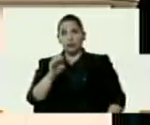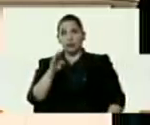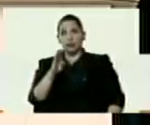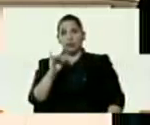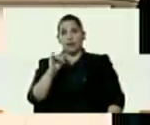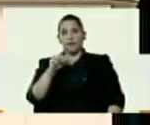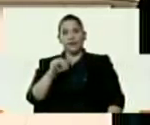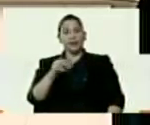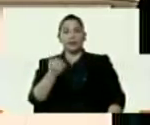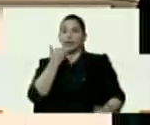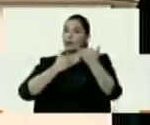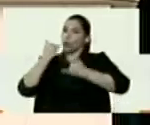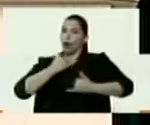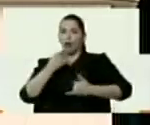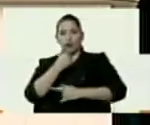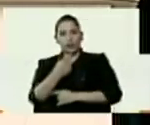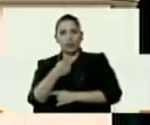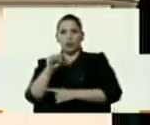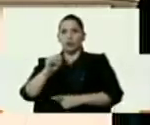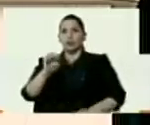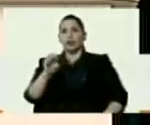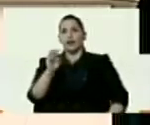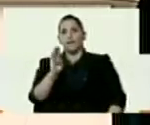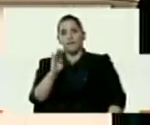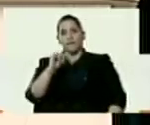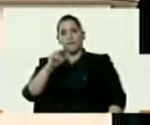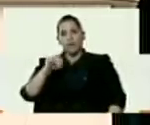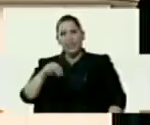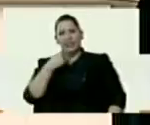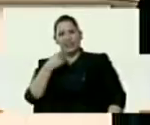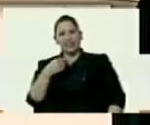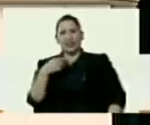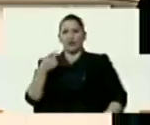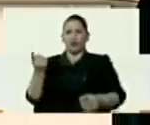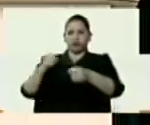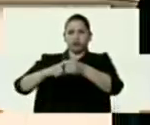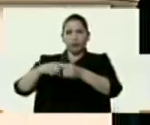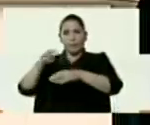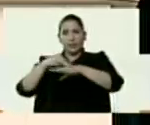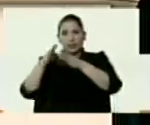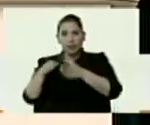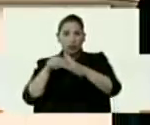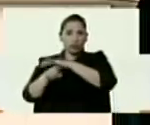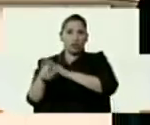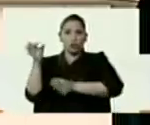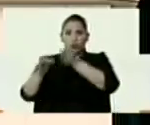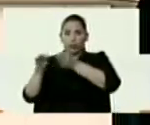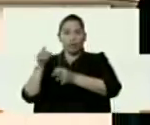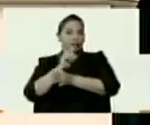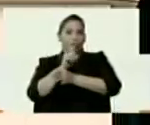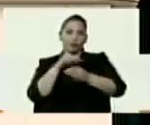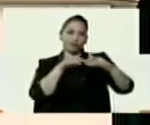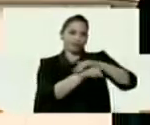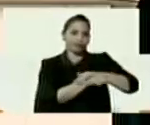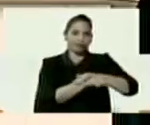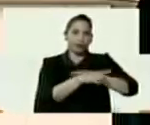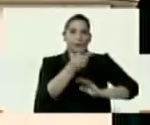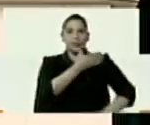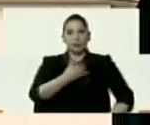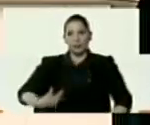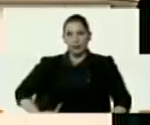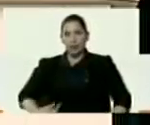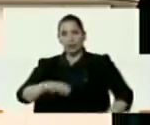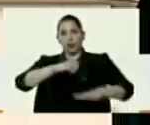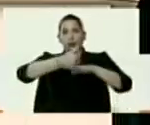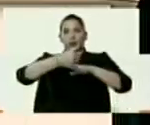equivocaron poniendo que el SEBIN dependía del Ministerio de Interior y Justicia depende de la Vicepresidencia Ejecutiva de la República.